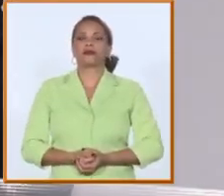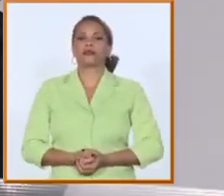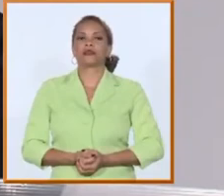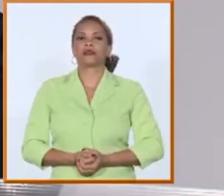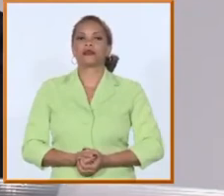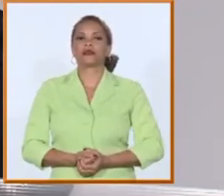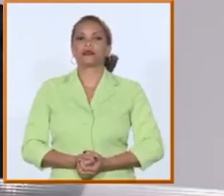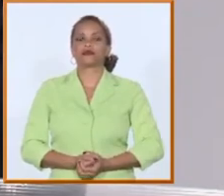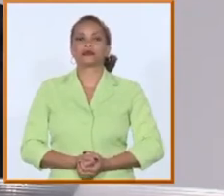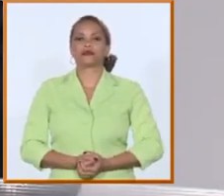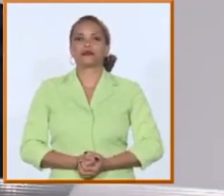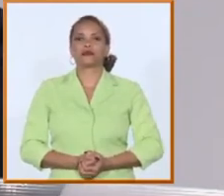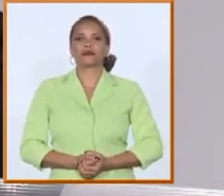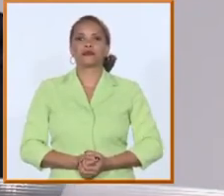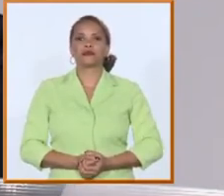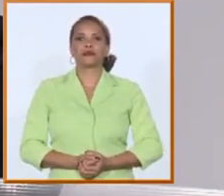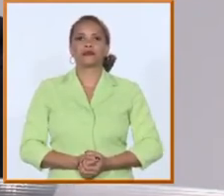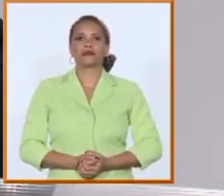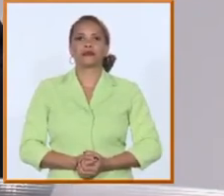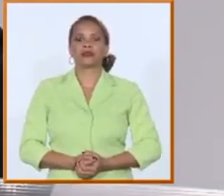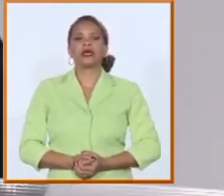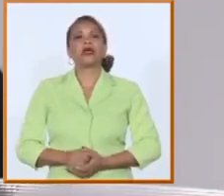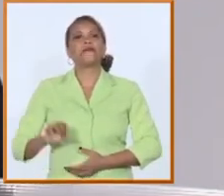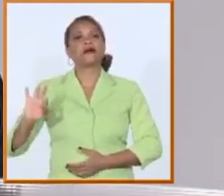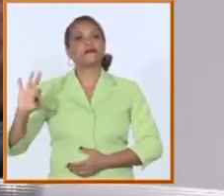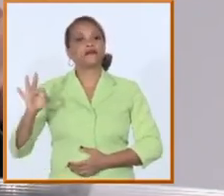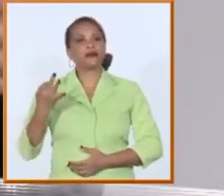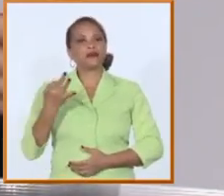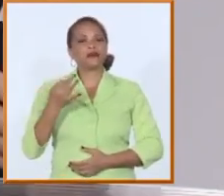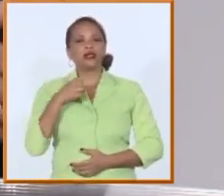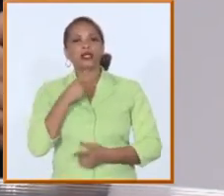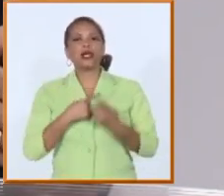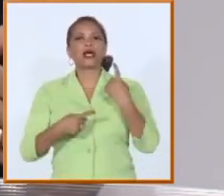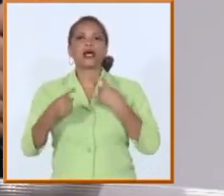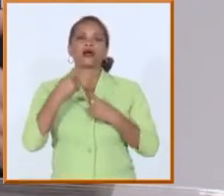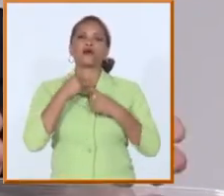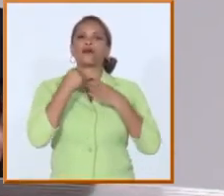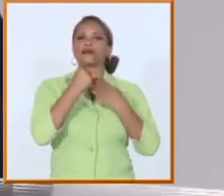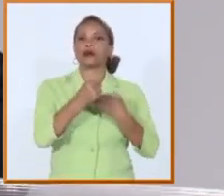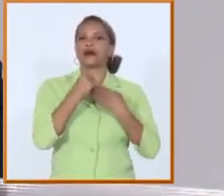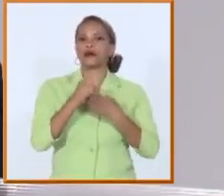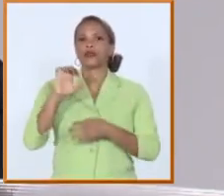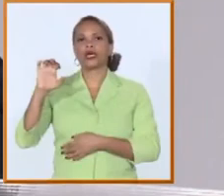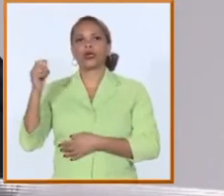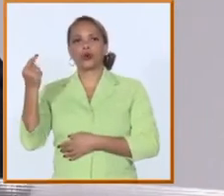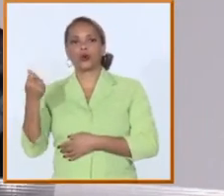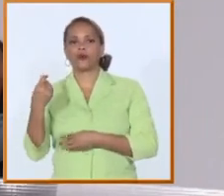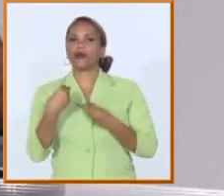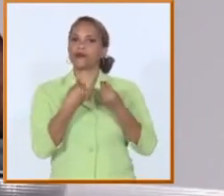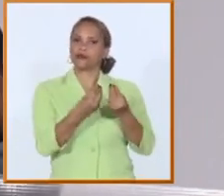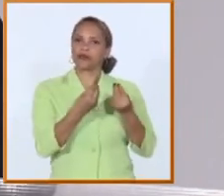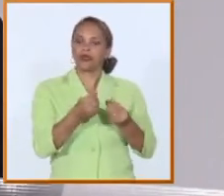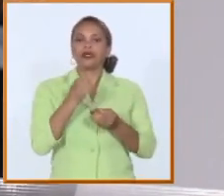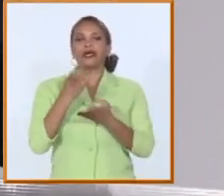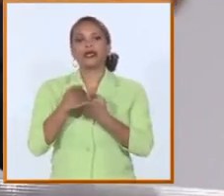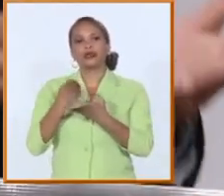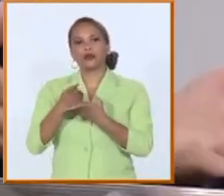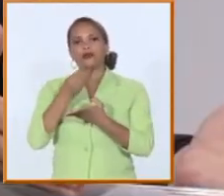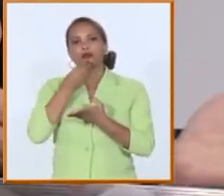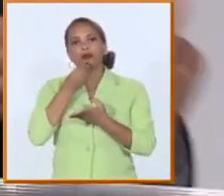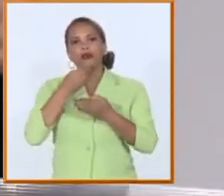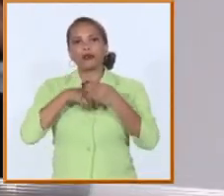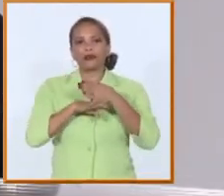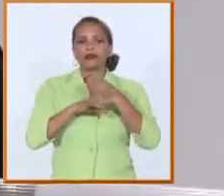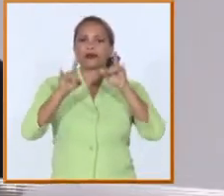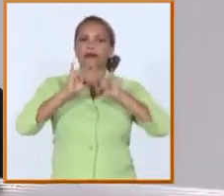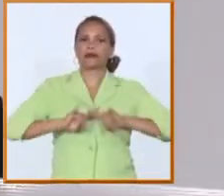existente que pudiera perfeccionarse si hiciera falta también algún tipo de ayuda económica para que el estudiante pueda transitar el